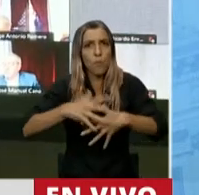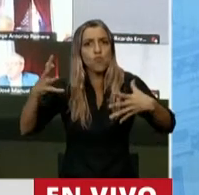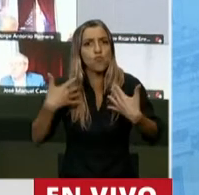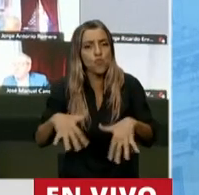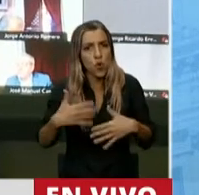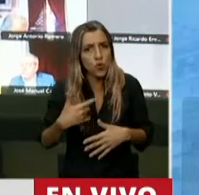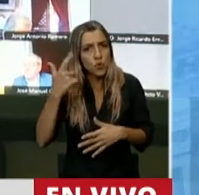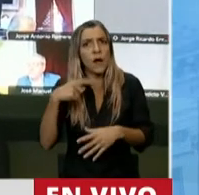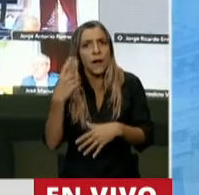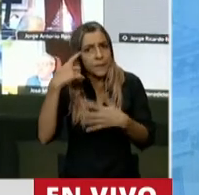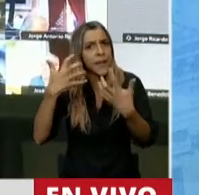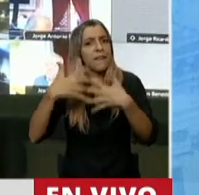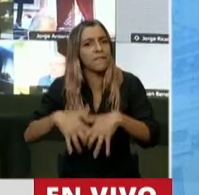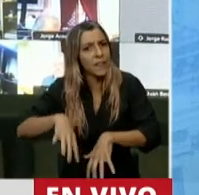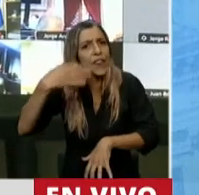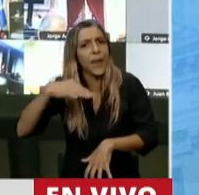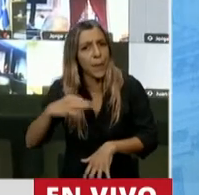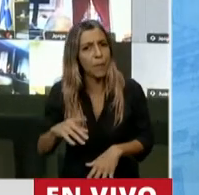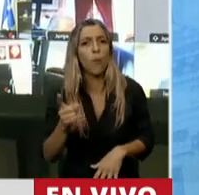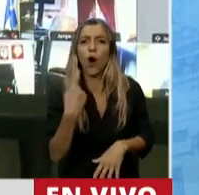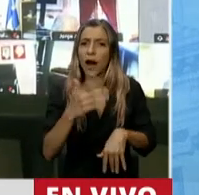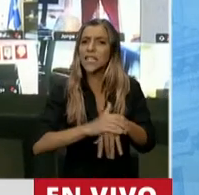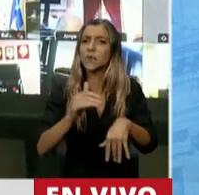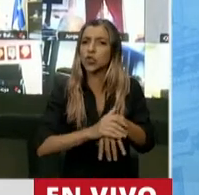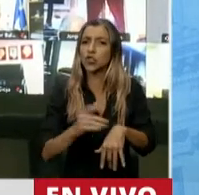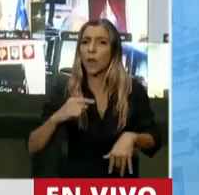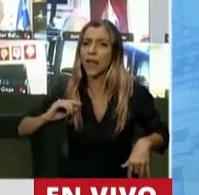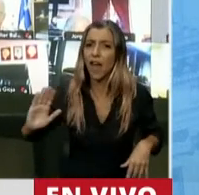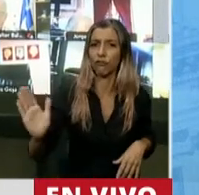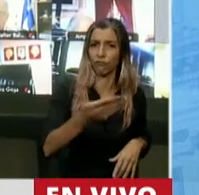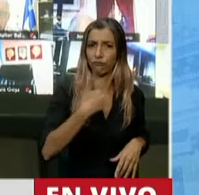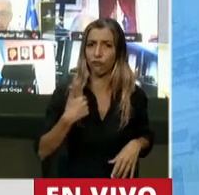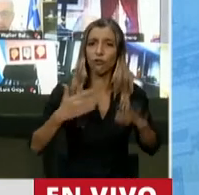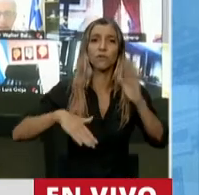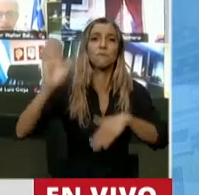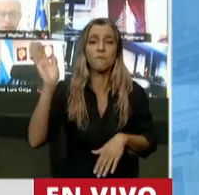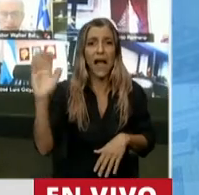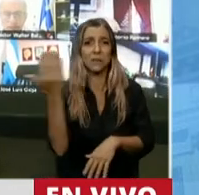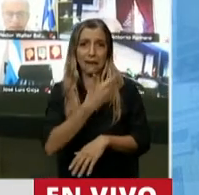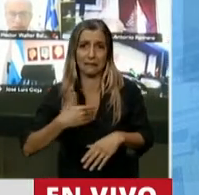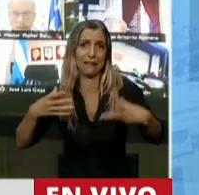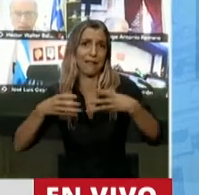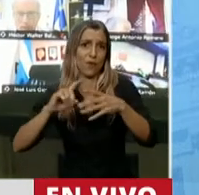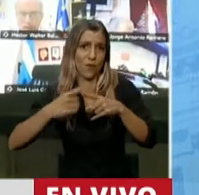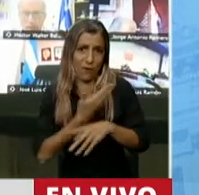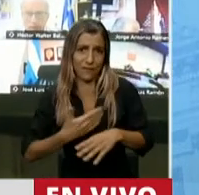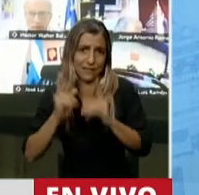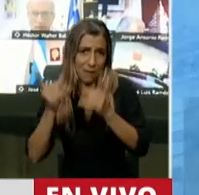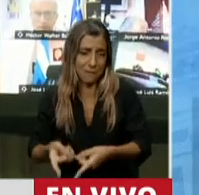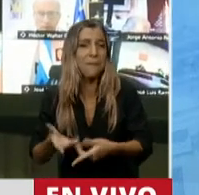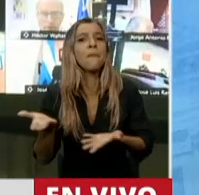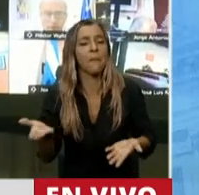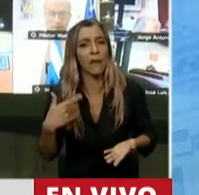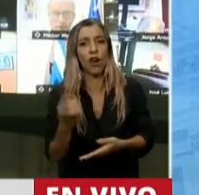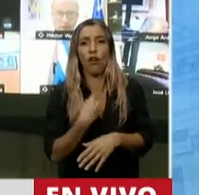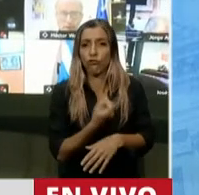nuestros hombros, y quiero hablar en plural, porque la responsabilidad más grande la tiene el Presidente y la tiene el Partido de Gobierno, pero nosotros, la